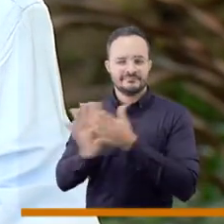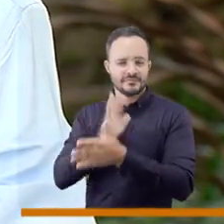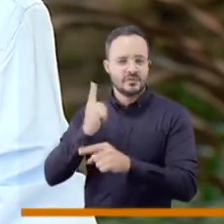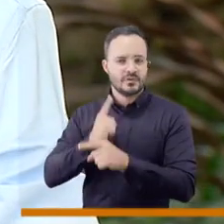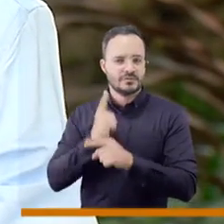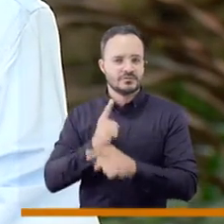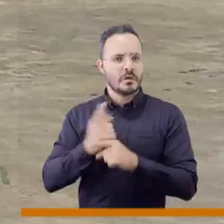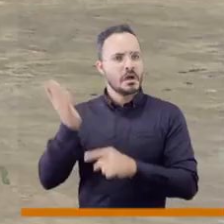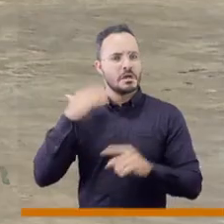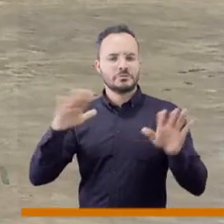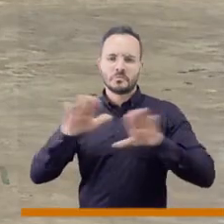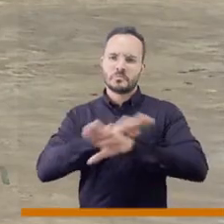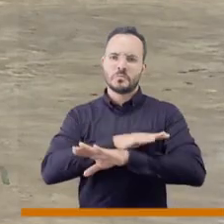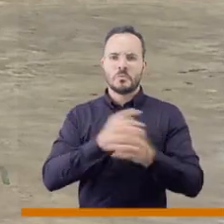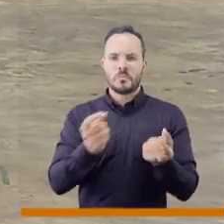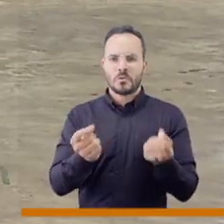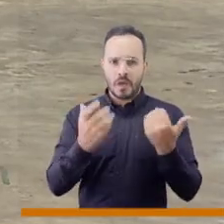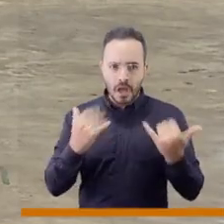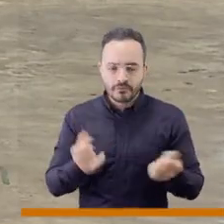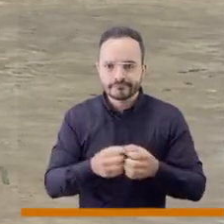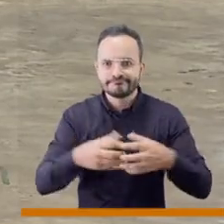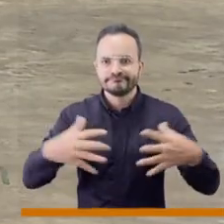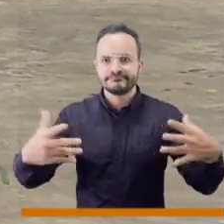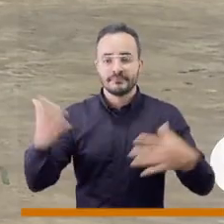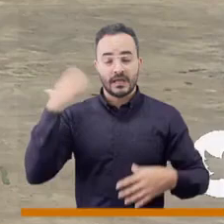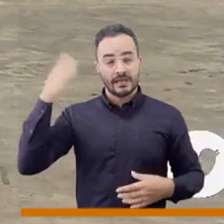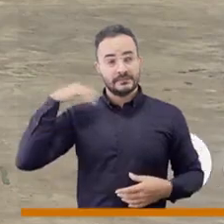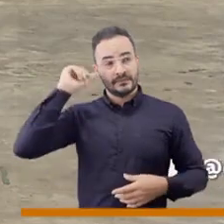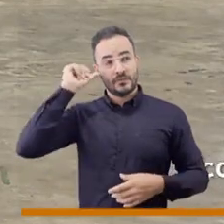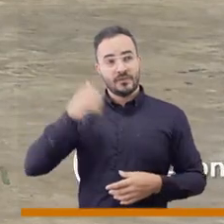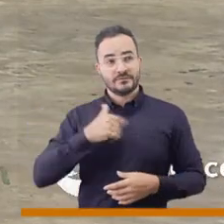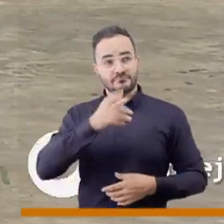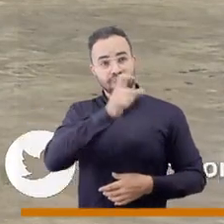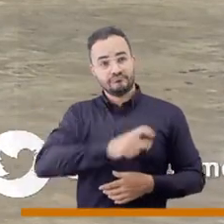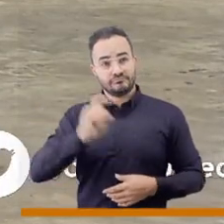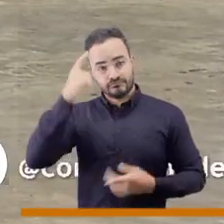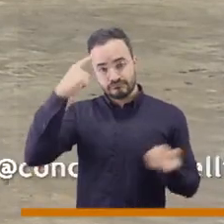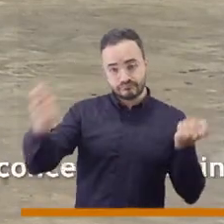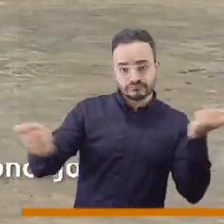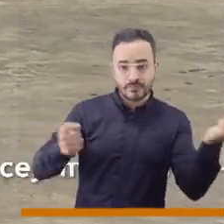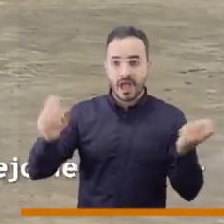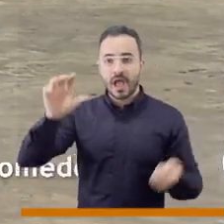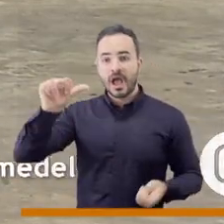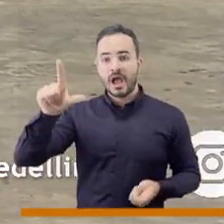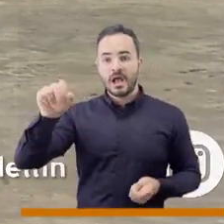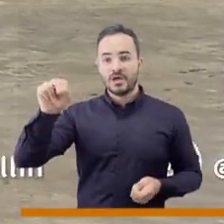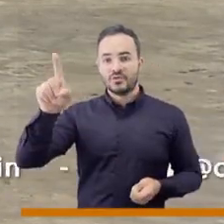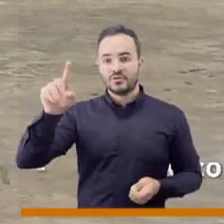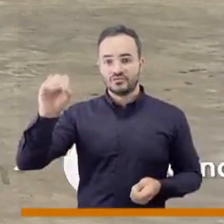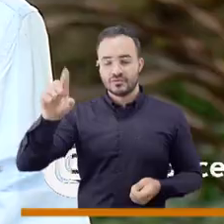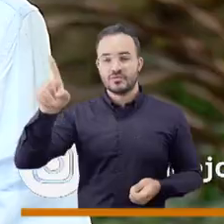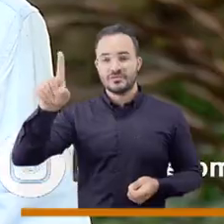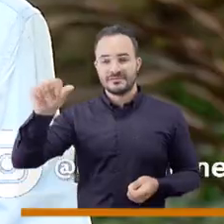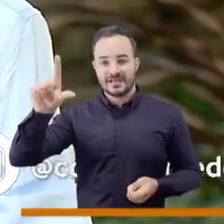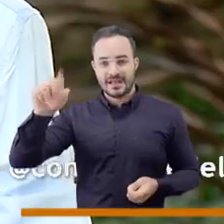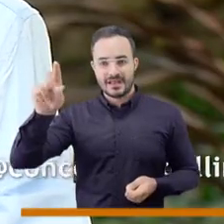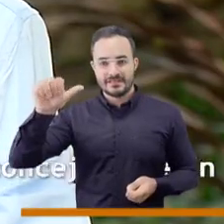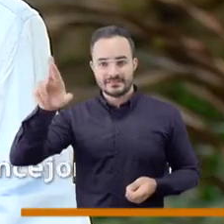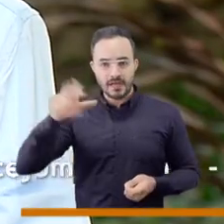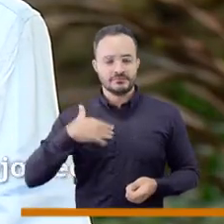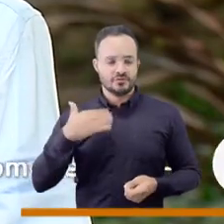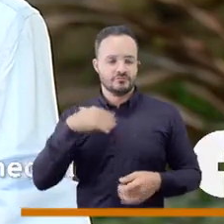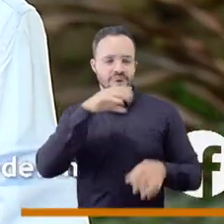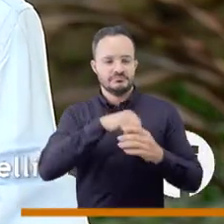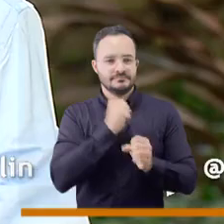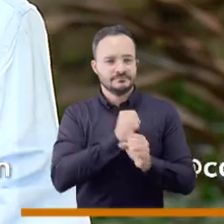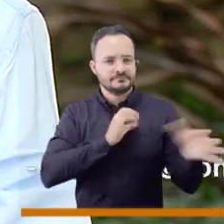y Giovanni lo decía un poco desaparecido, es los niños. Yo recuerdo que en el gobierno de Alonso Salazar, nosotros trabajamos siendo yo